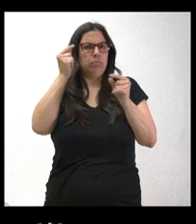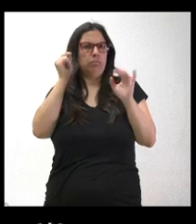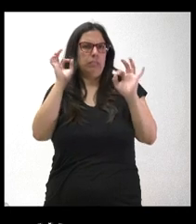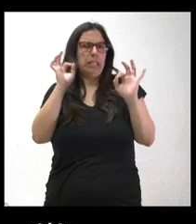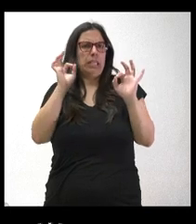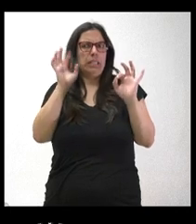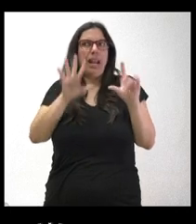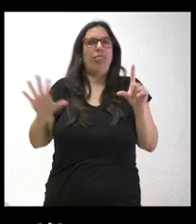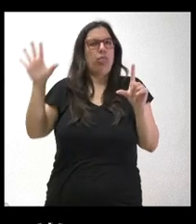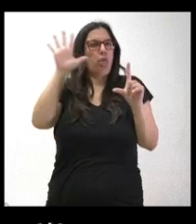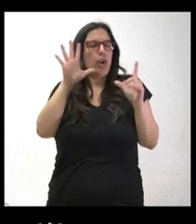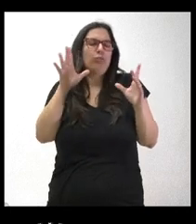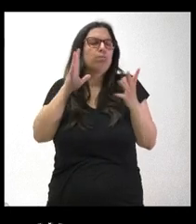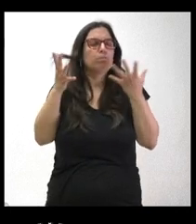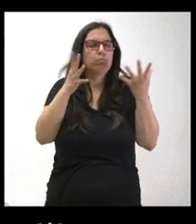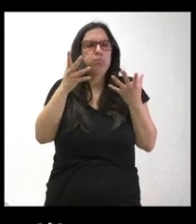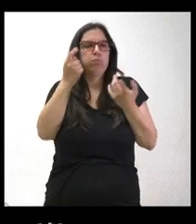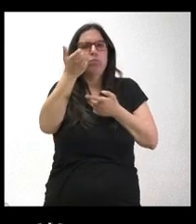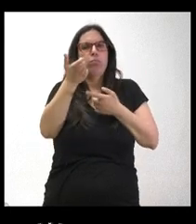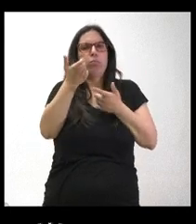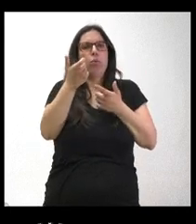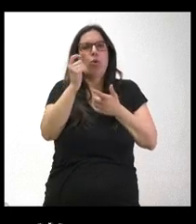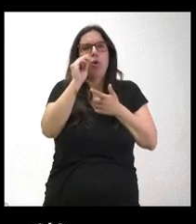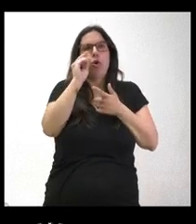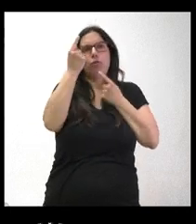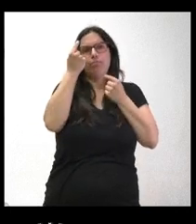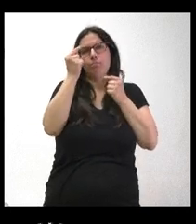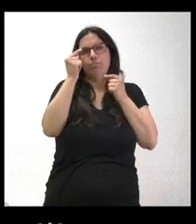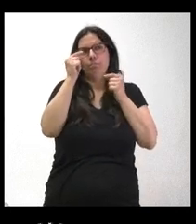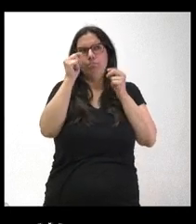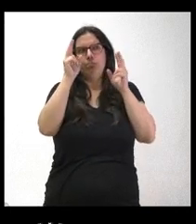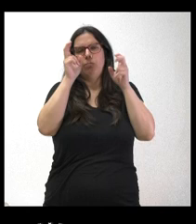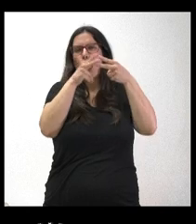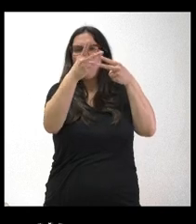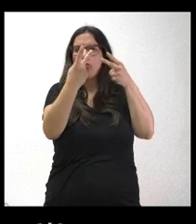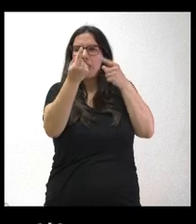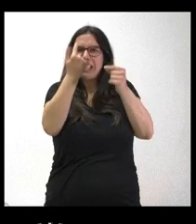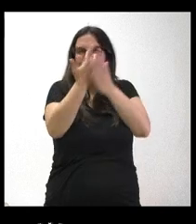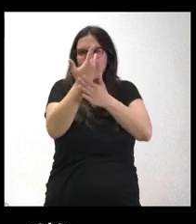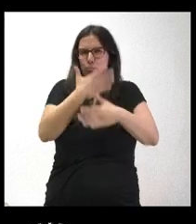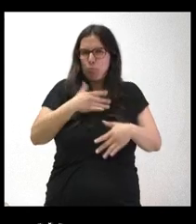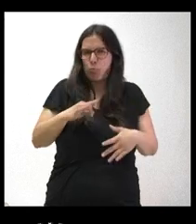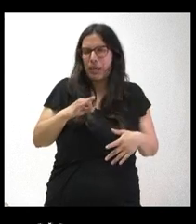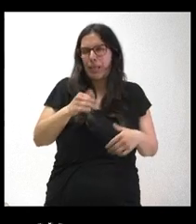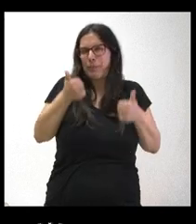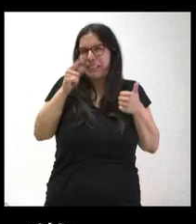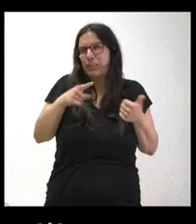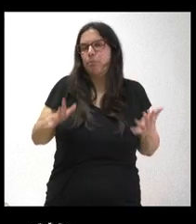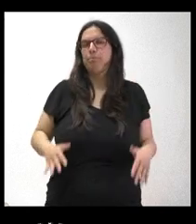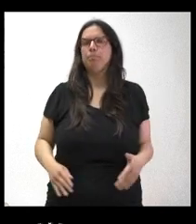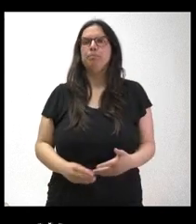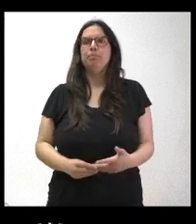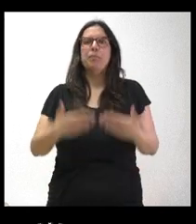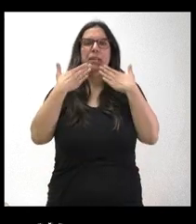nacional. Era solo estas dos precisiones y me podría indicar un poquito más estos temas.